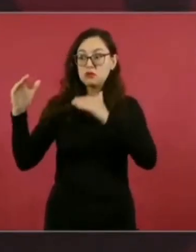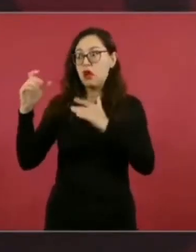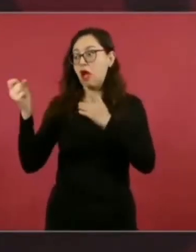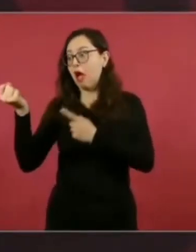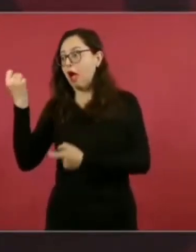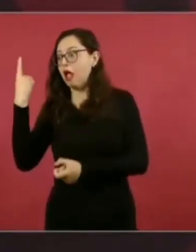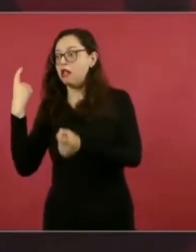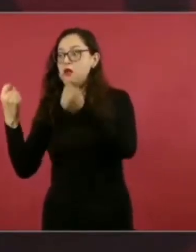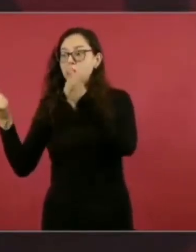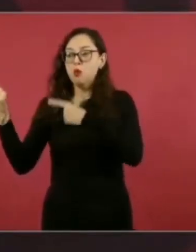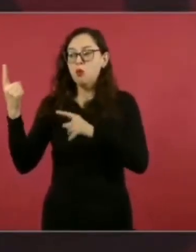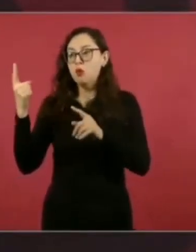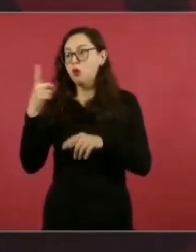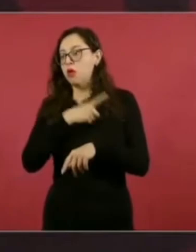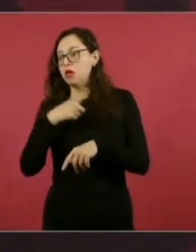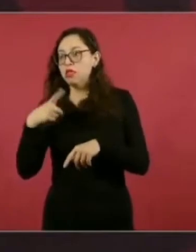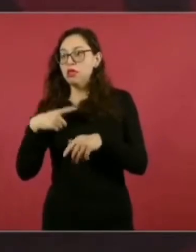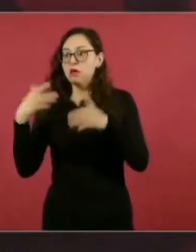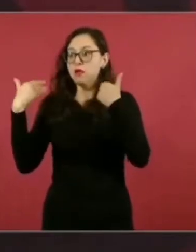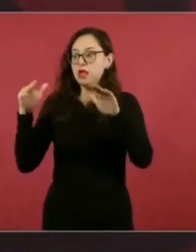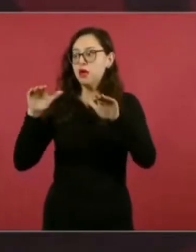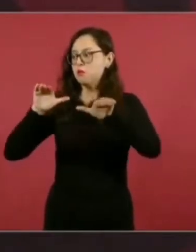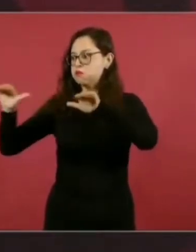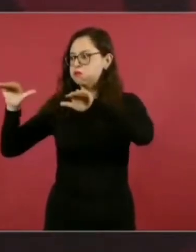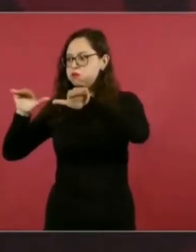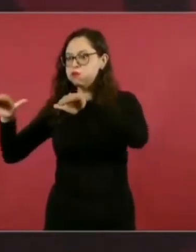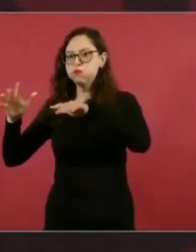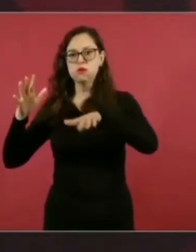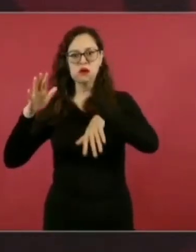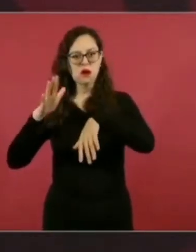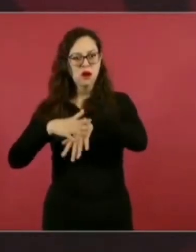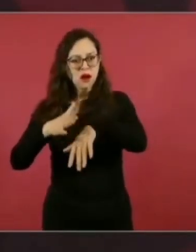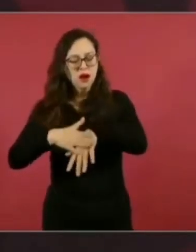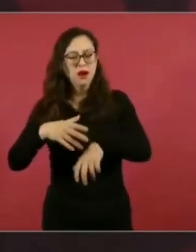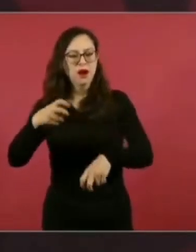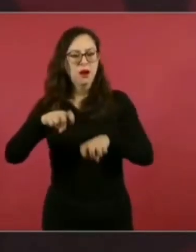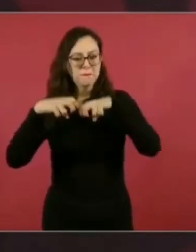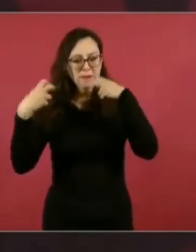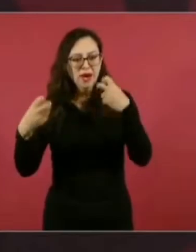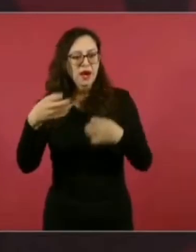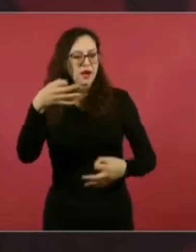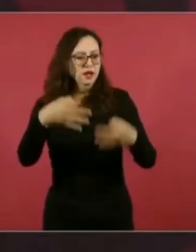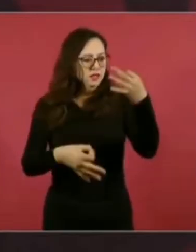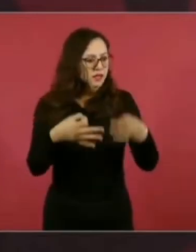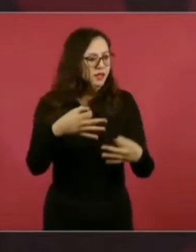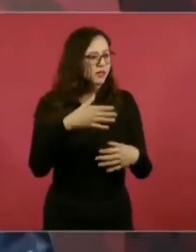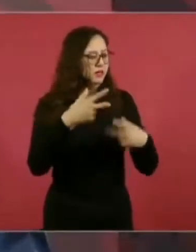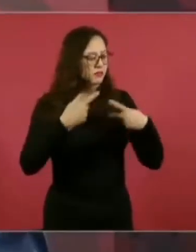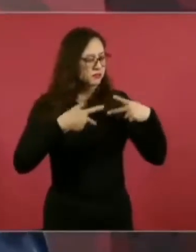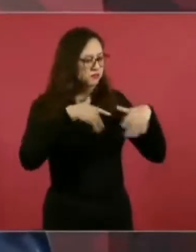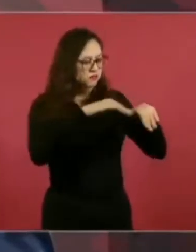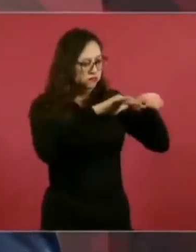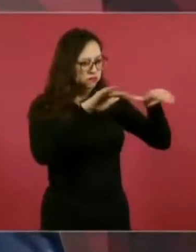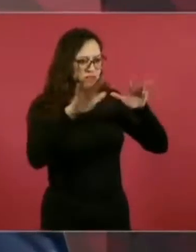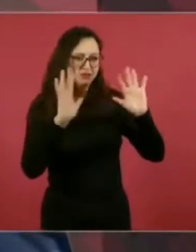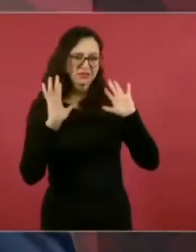magistrados, a sus compañeros ministros, para que cese